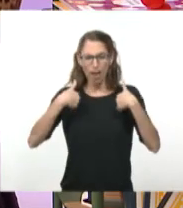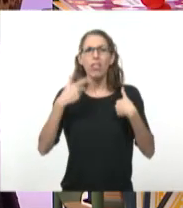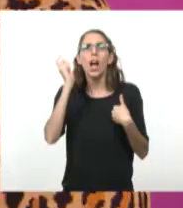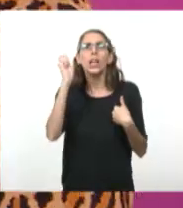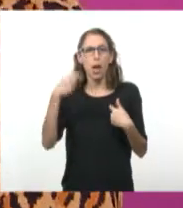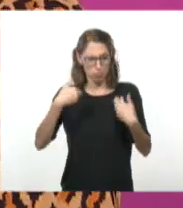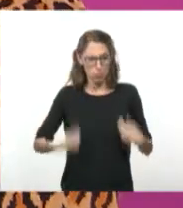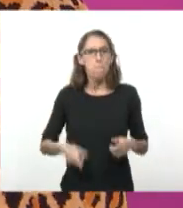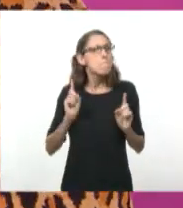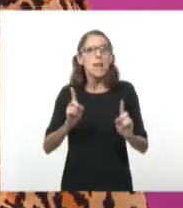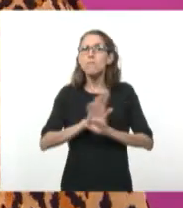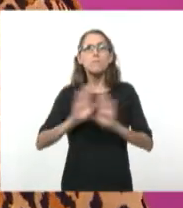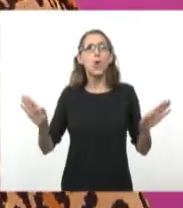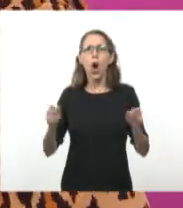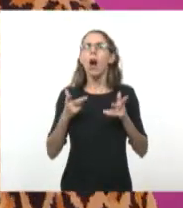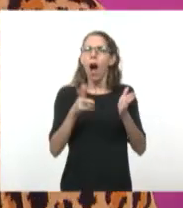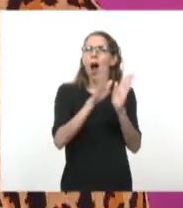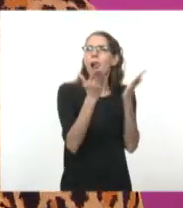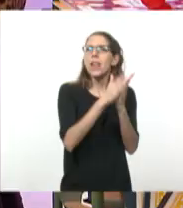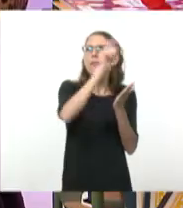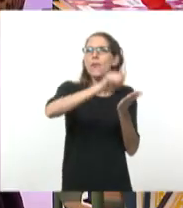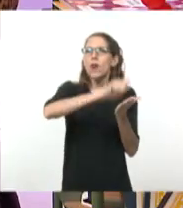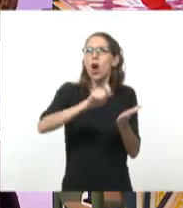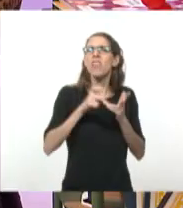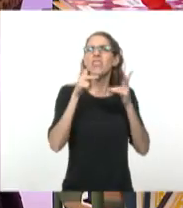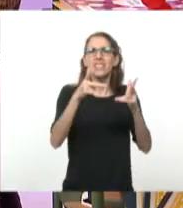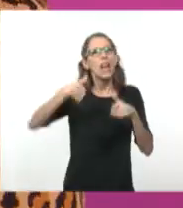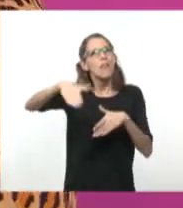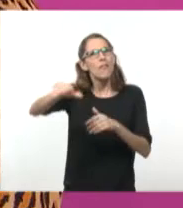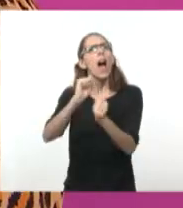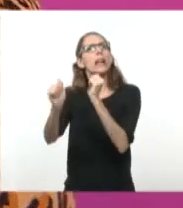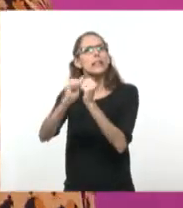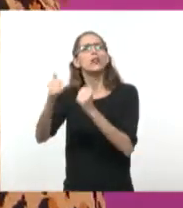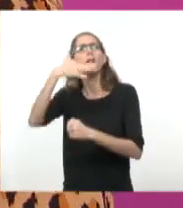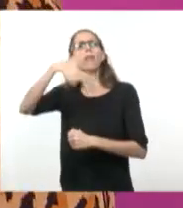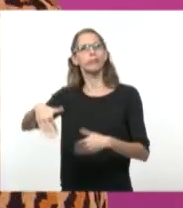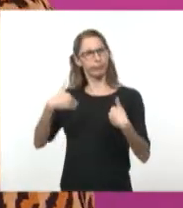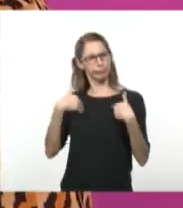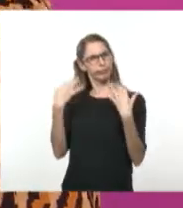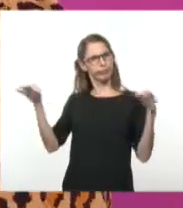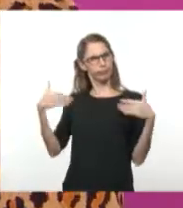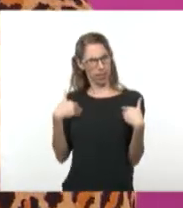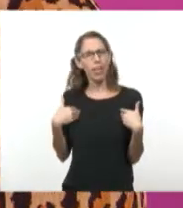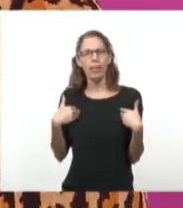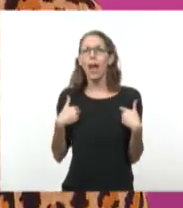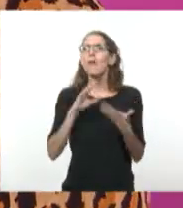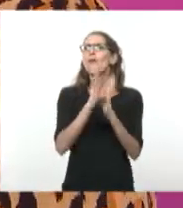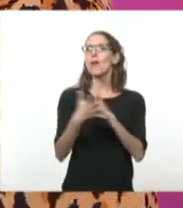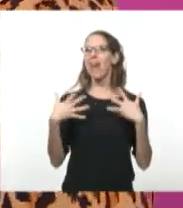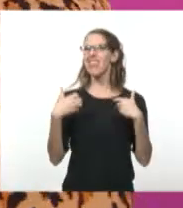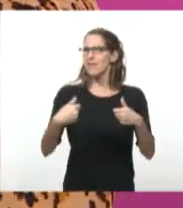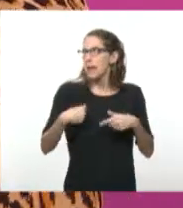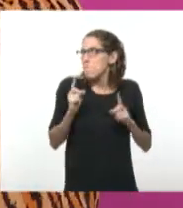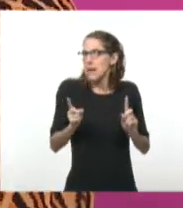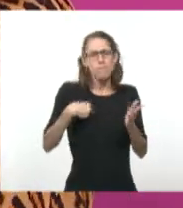conoce como La Historia me absolverá. Porque él hace un alegato propio, se defiende él mismo. Es un libro que luego se edita, ¿no? Todo ese